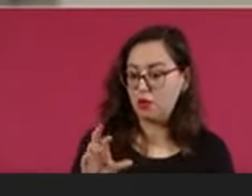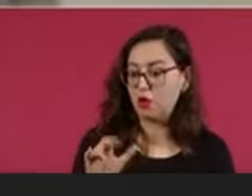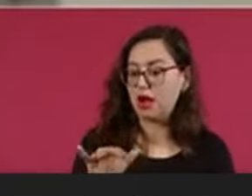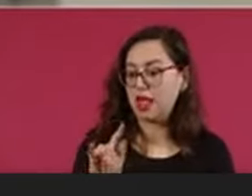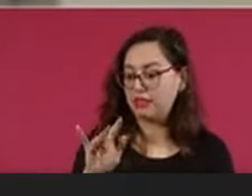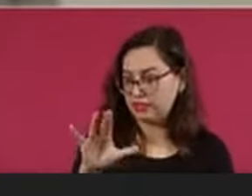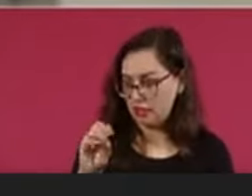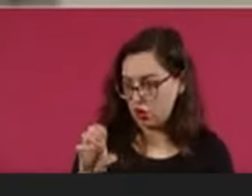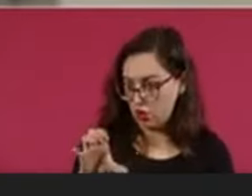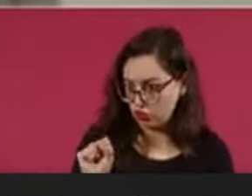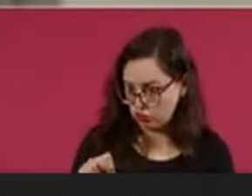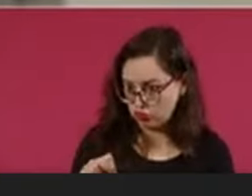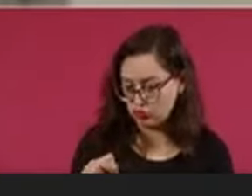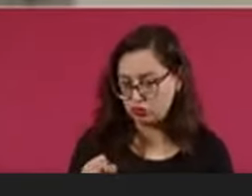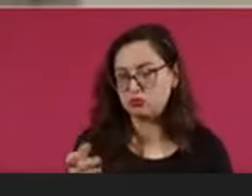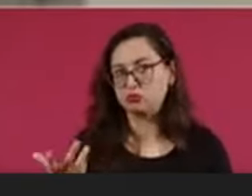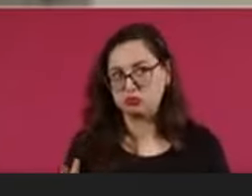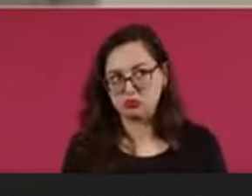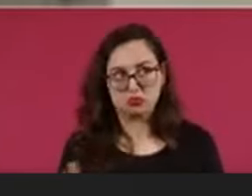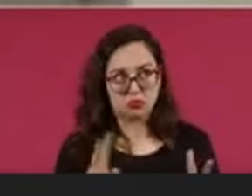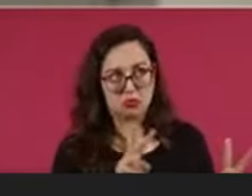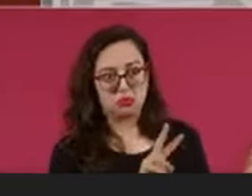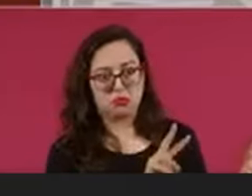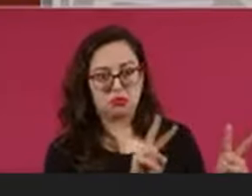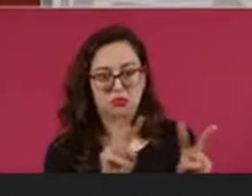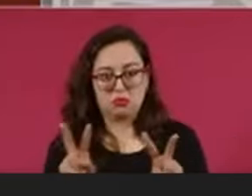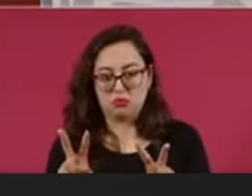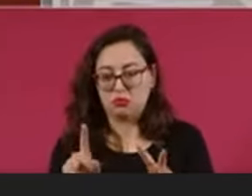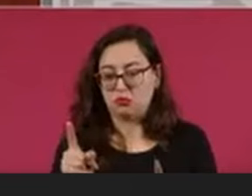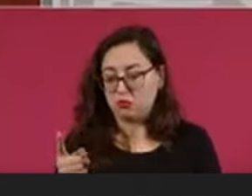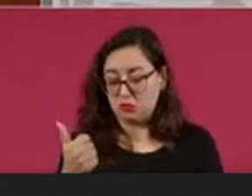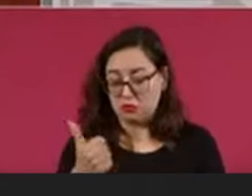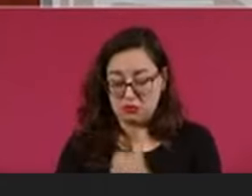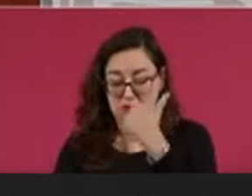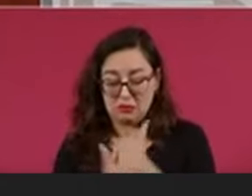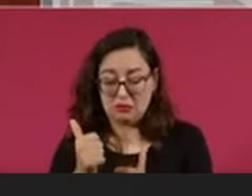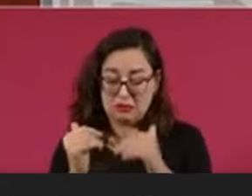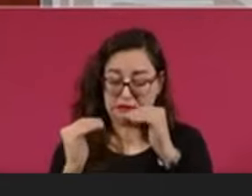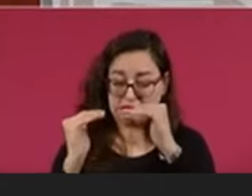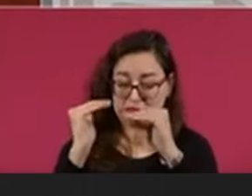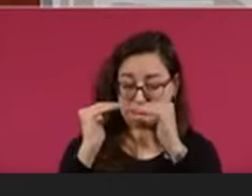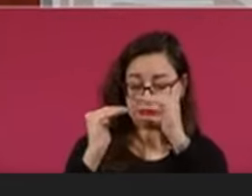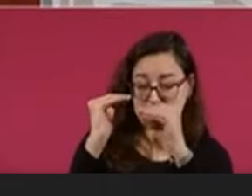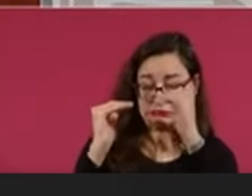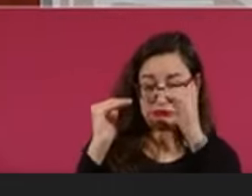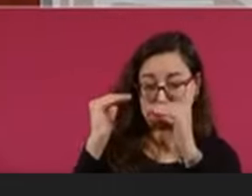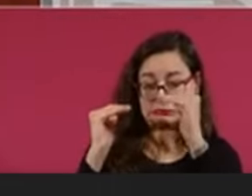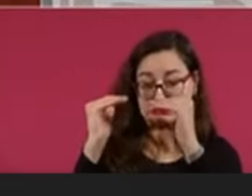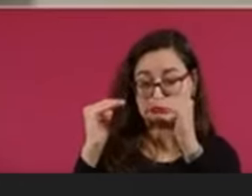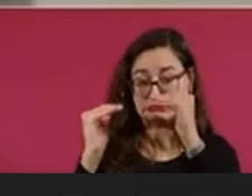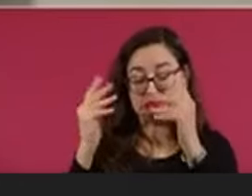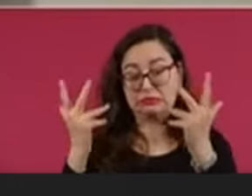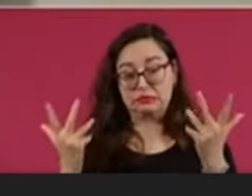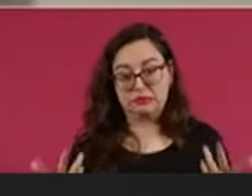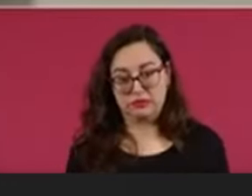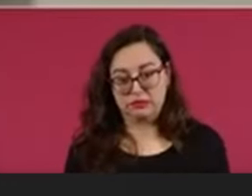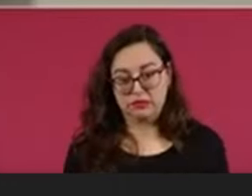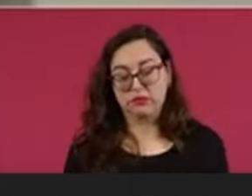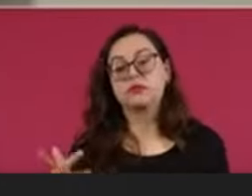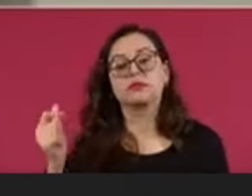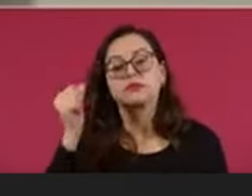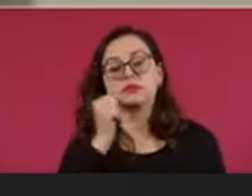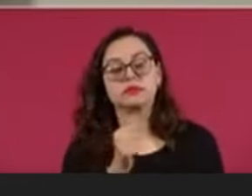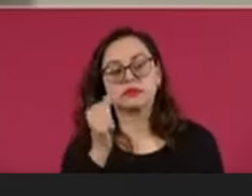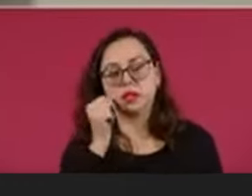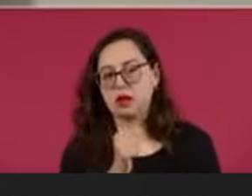resulta ganador por estrecho margen ha propuesto revisar